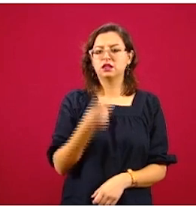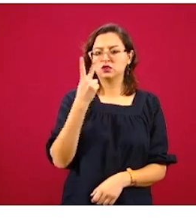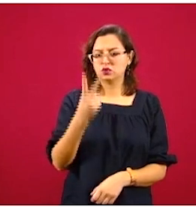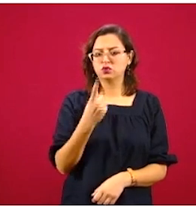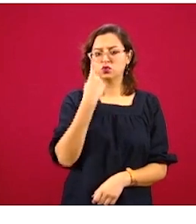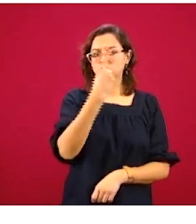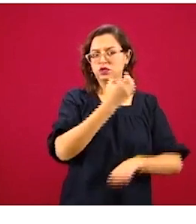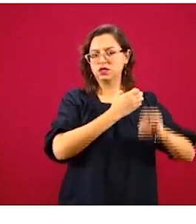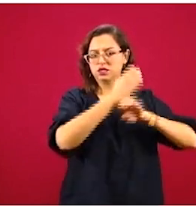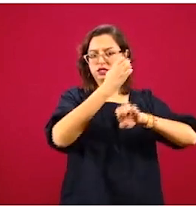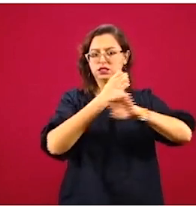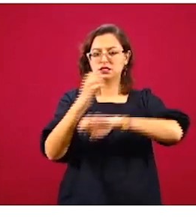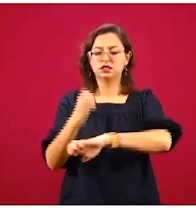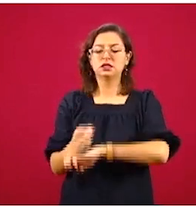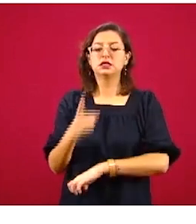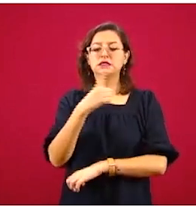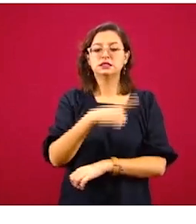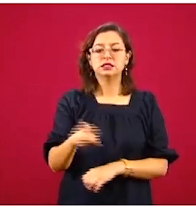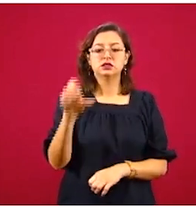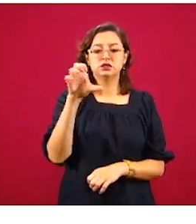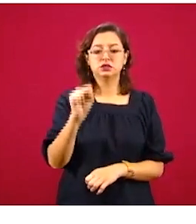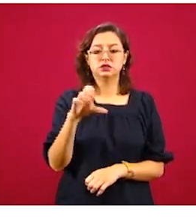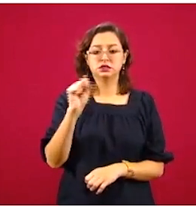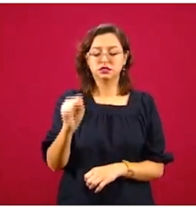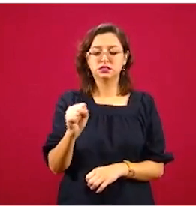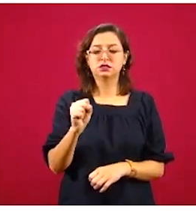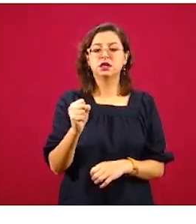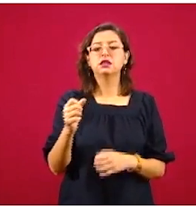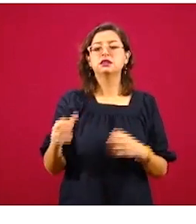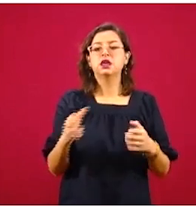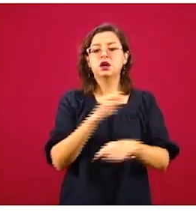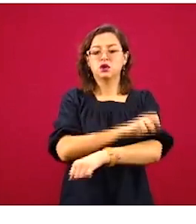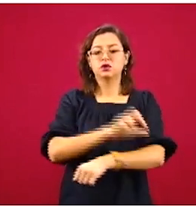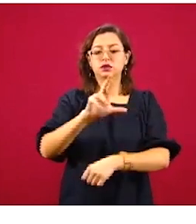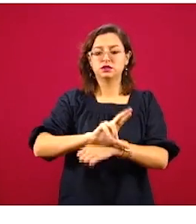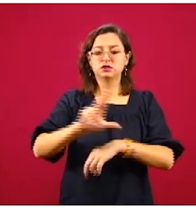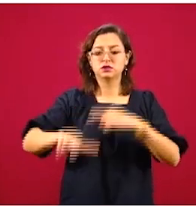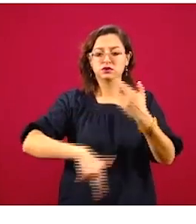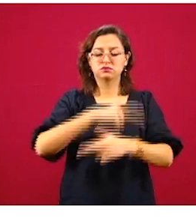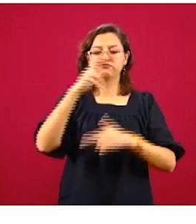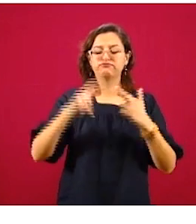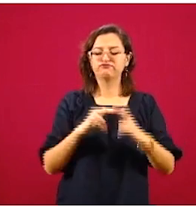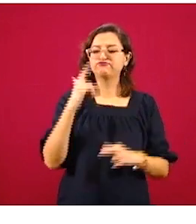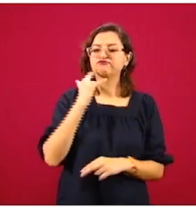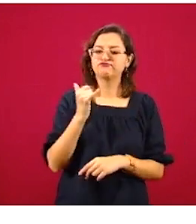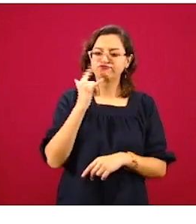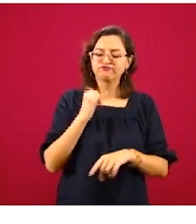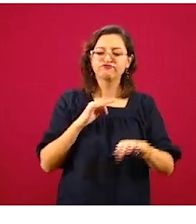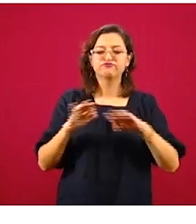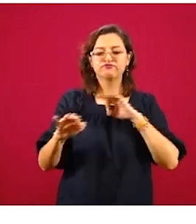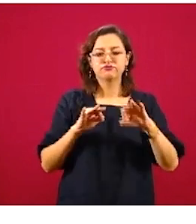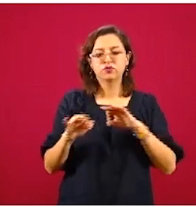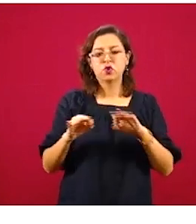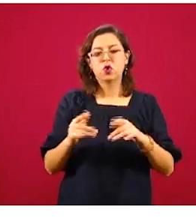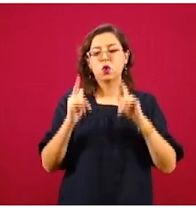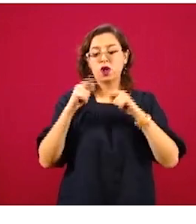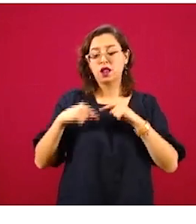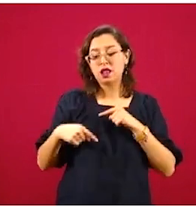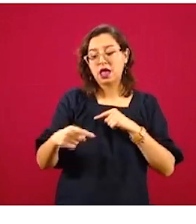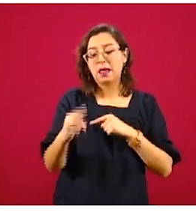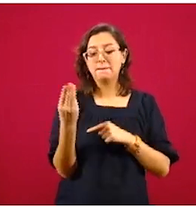y 160 coordinaciones regionales. Estamos ya trabajando y esperamos a fin de mes